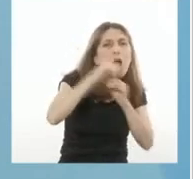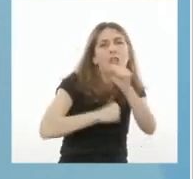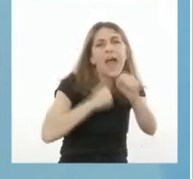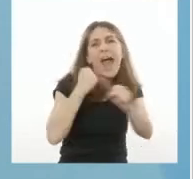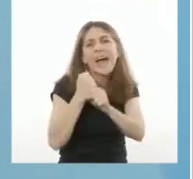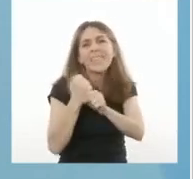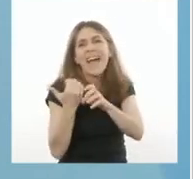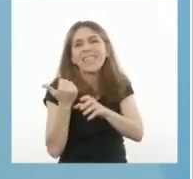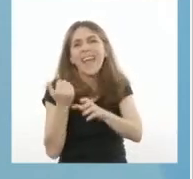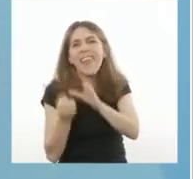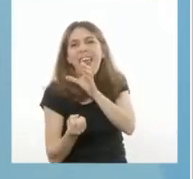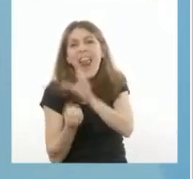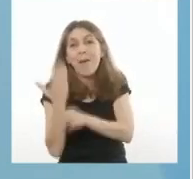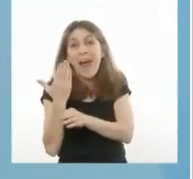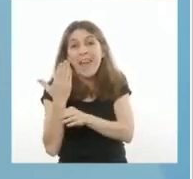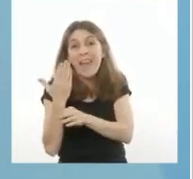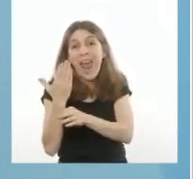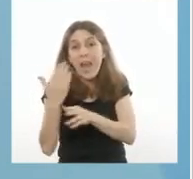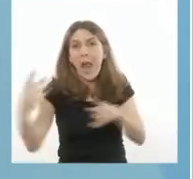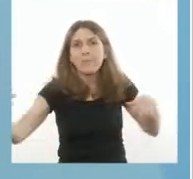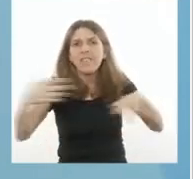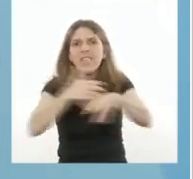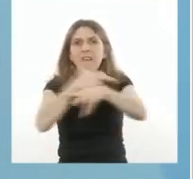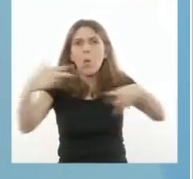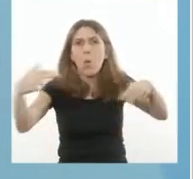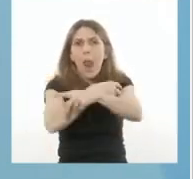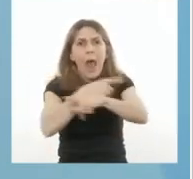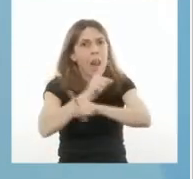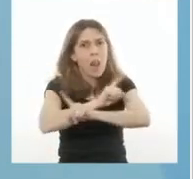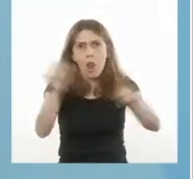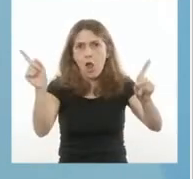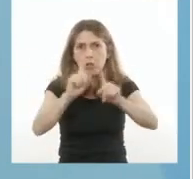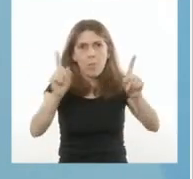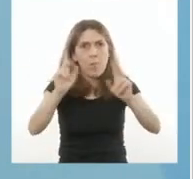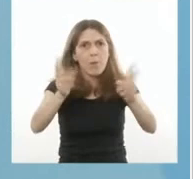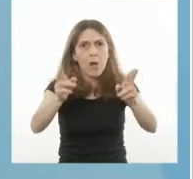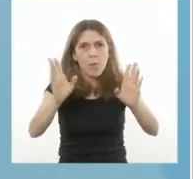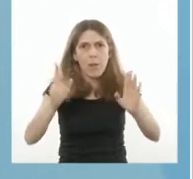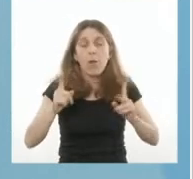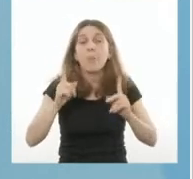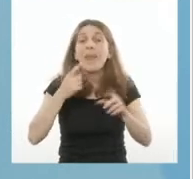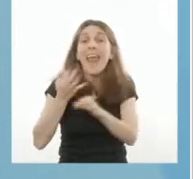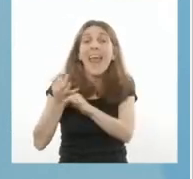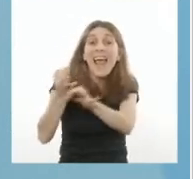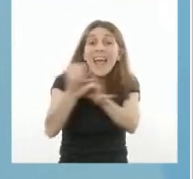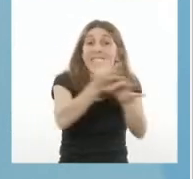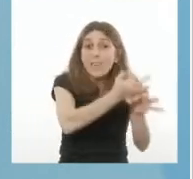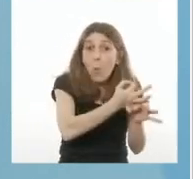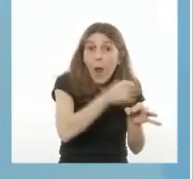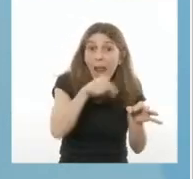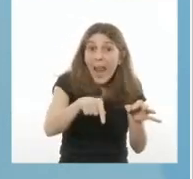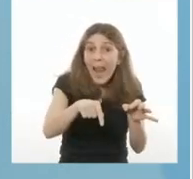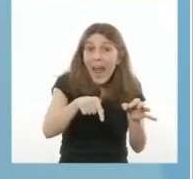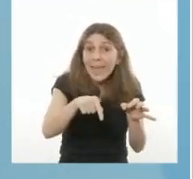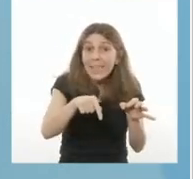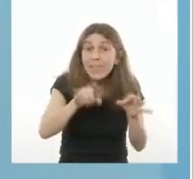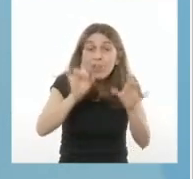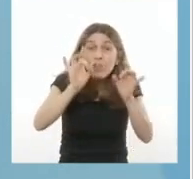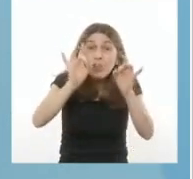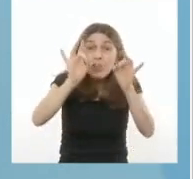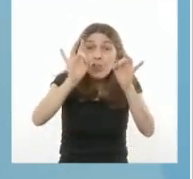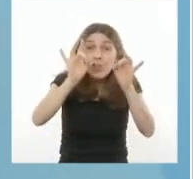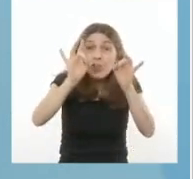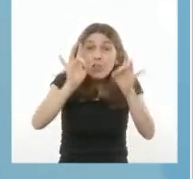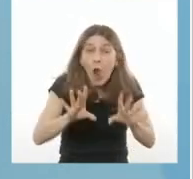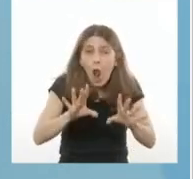6 de la mañana del día siguiente. El dictado de clases se realizará exclusivamente a